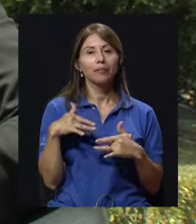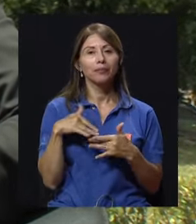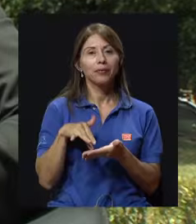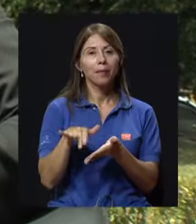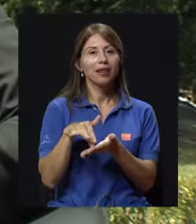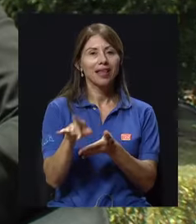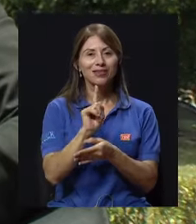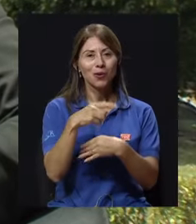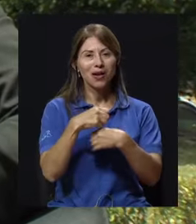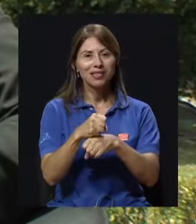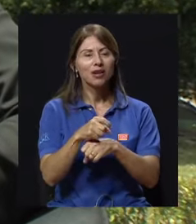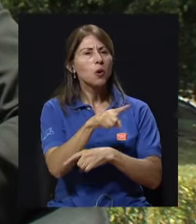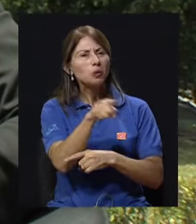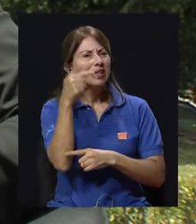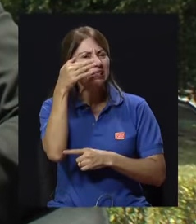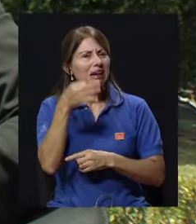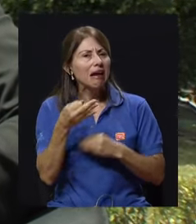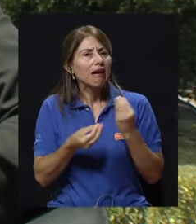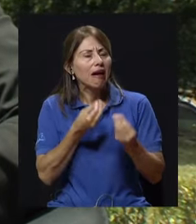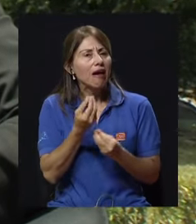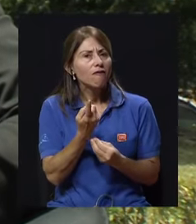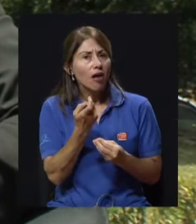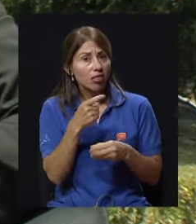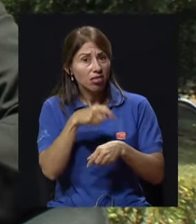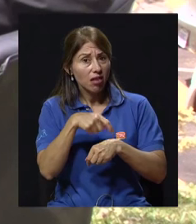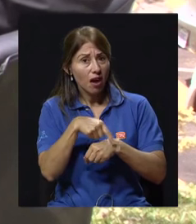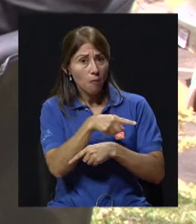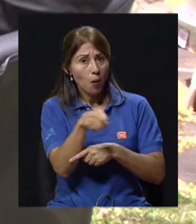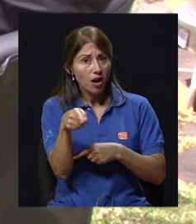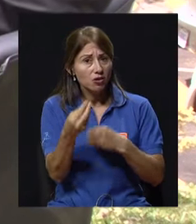ustedes encuentran? Falta tiempo, por ejemplo, no sé.